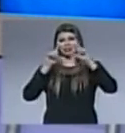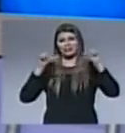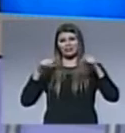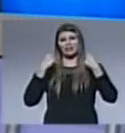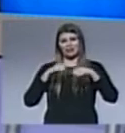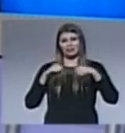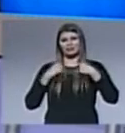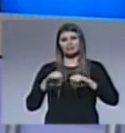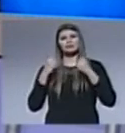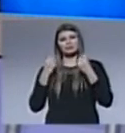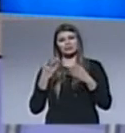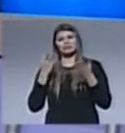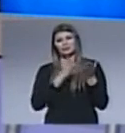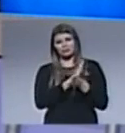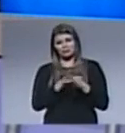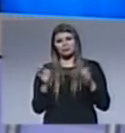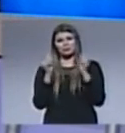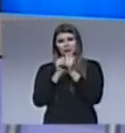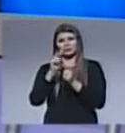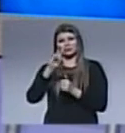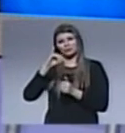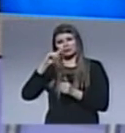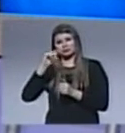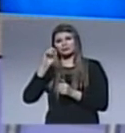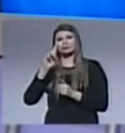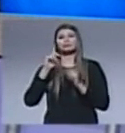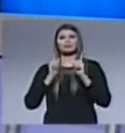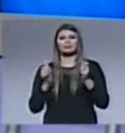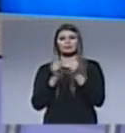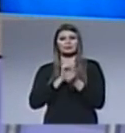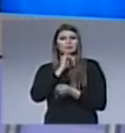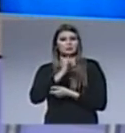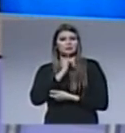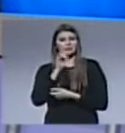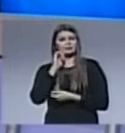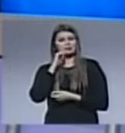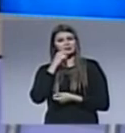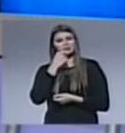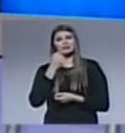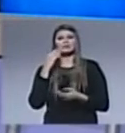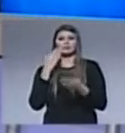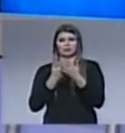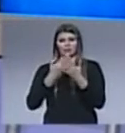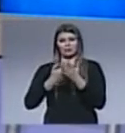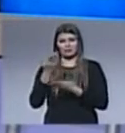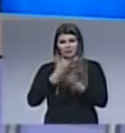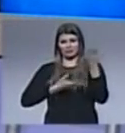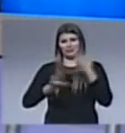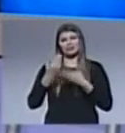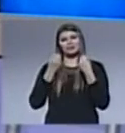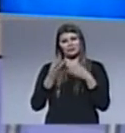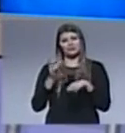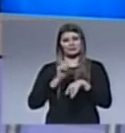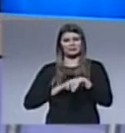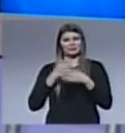los deportes por supuesto con nuestro compañero Víctor Núñez que hoy tiene también una historia muy interesante para compartir contigo así que sin